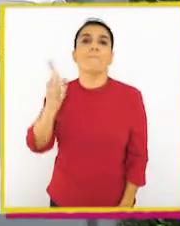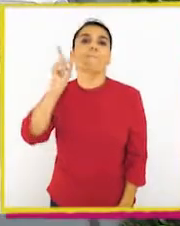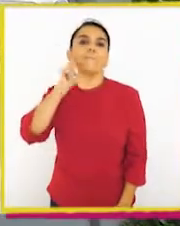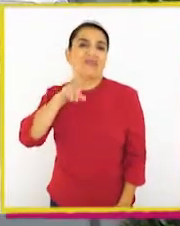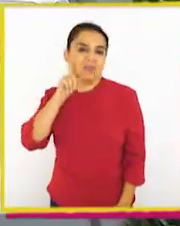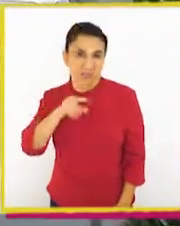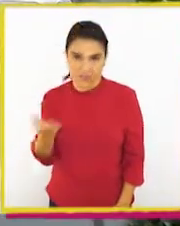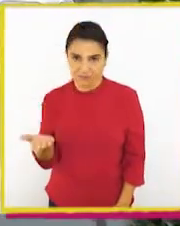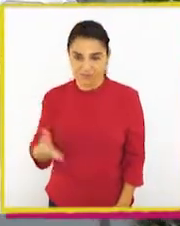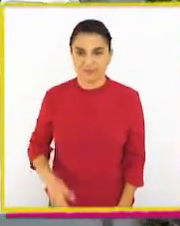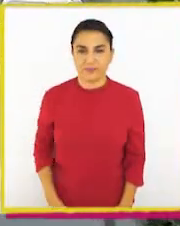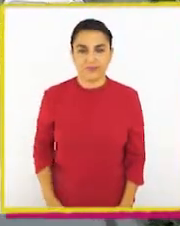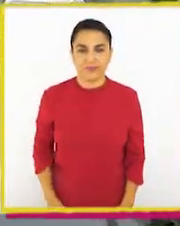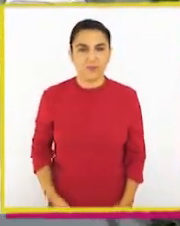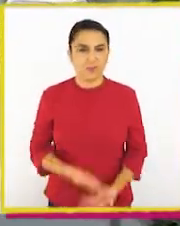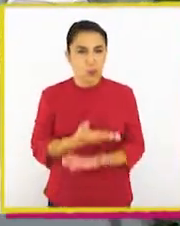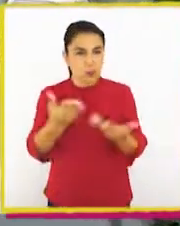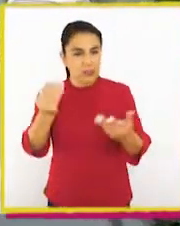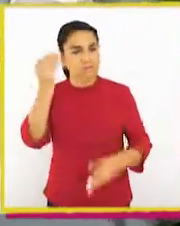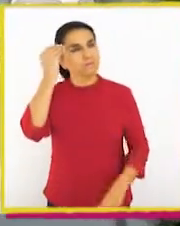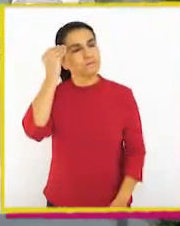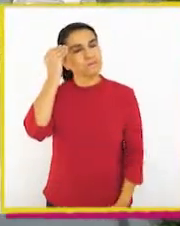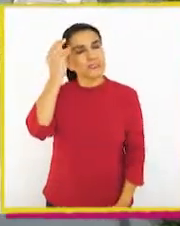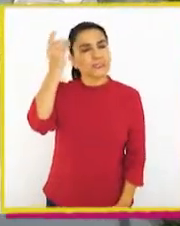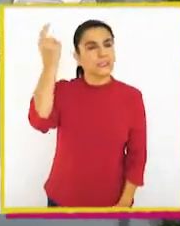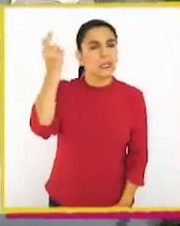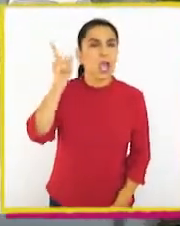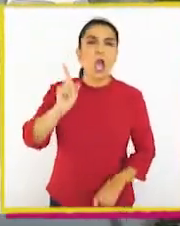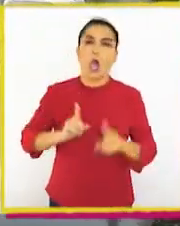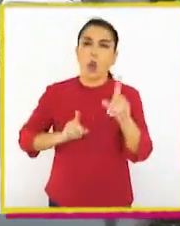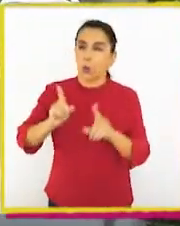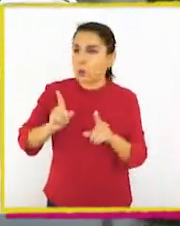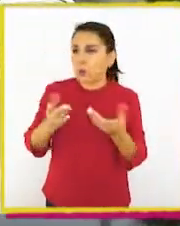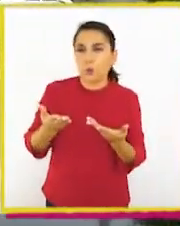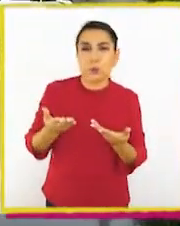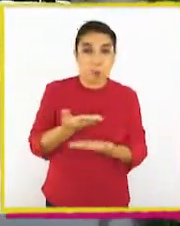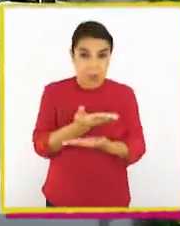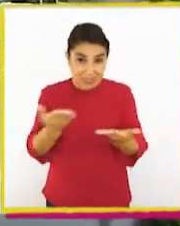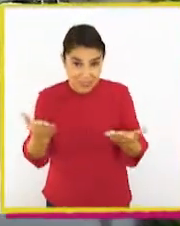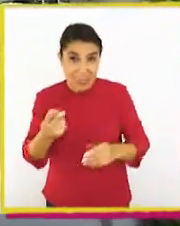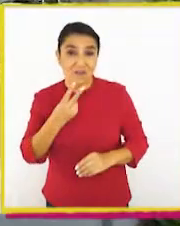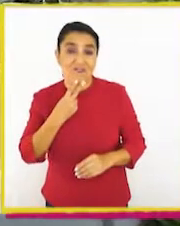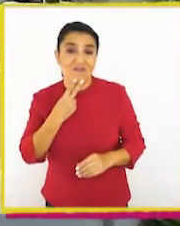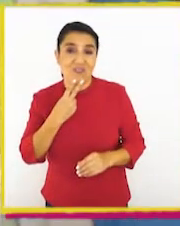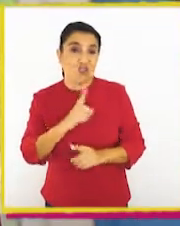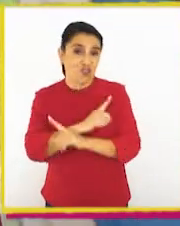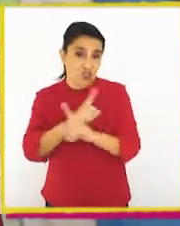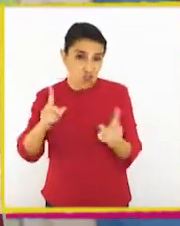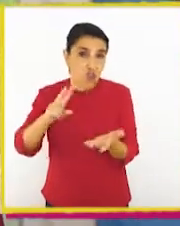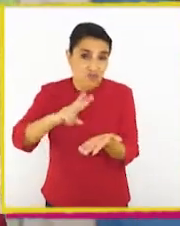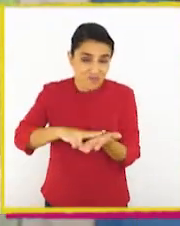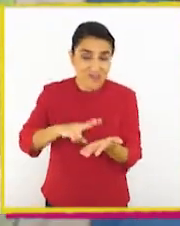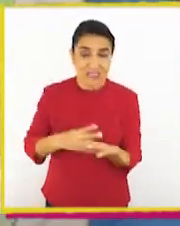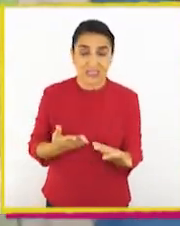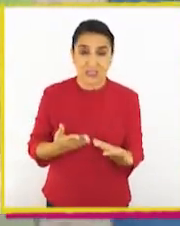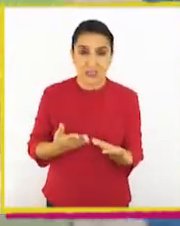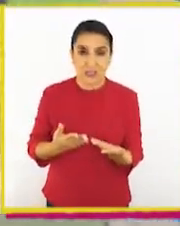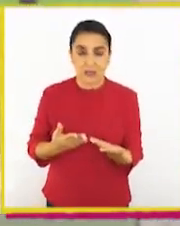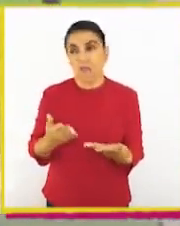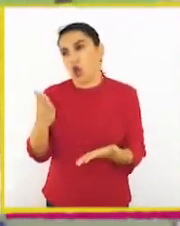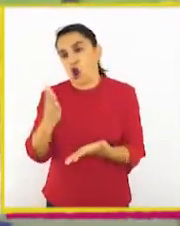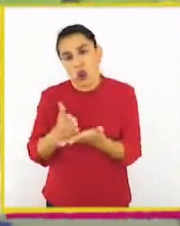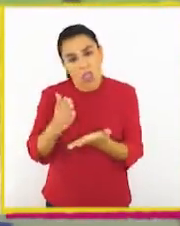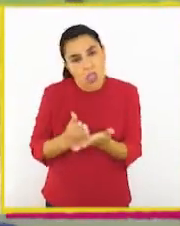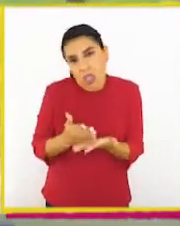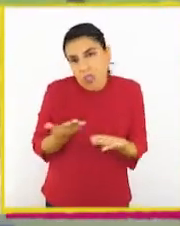lado de la mentira. ¿Se les viene a la mente algún acto deshonesto que hayan vivido? Quizás en el